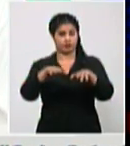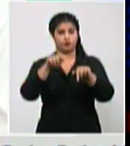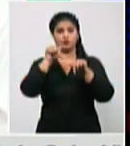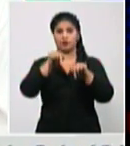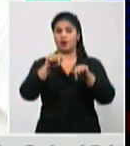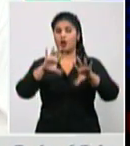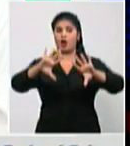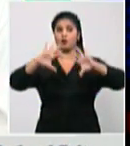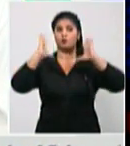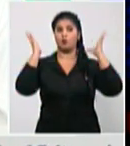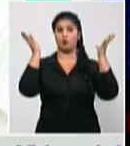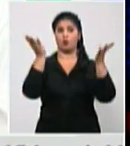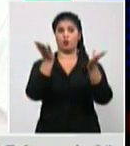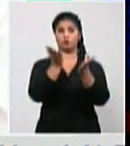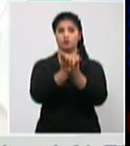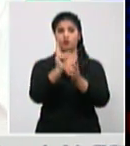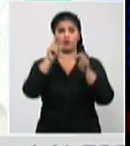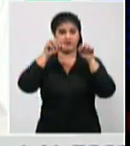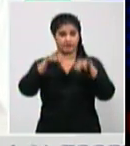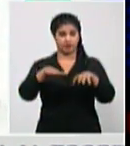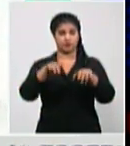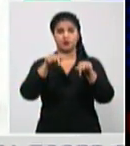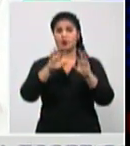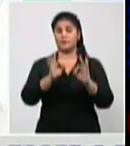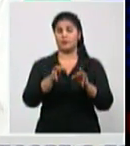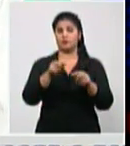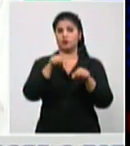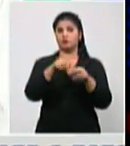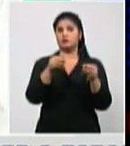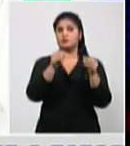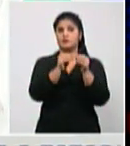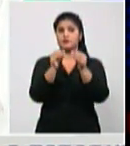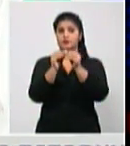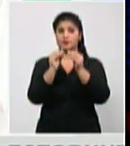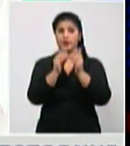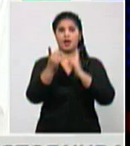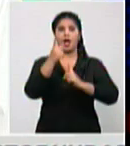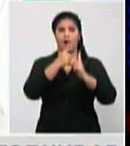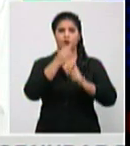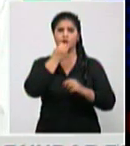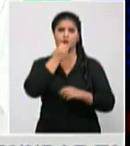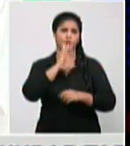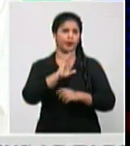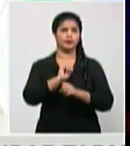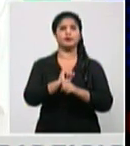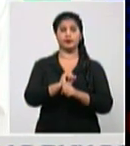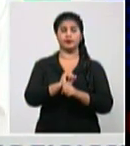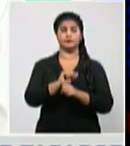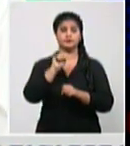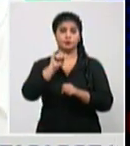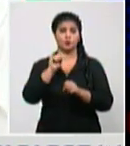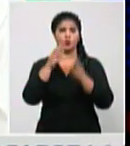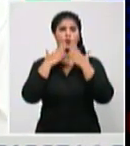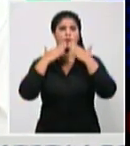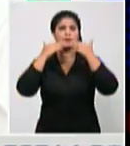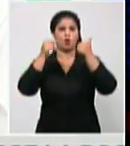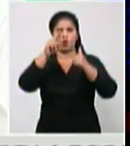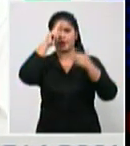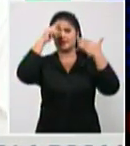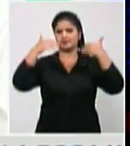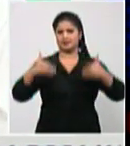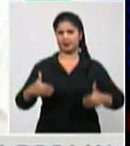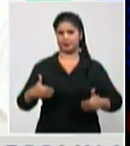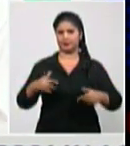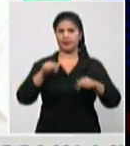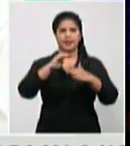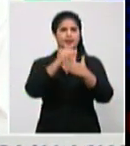y y muchas de estas pandemias tienen cura el cólera tiene cura el cólera tiene un tratamiento que lo cura esta